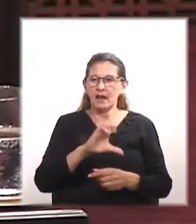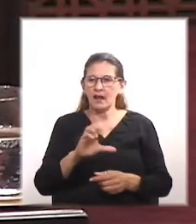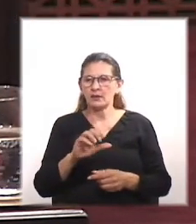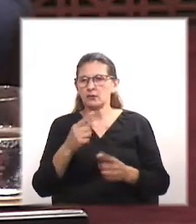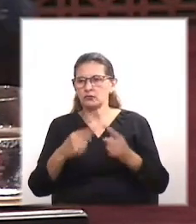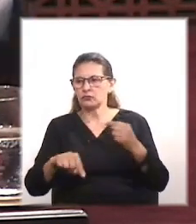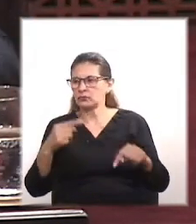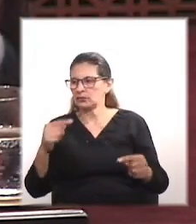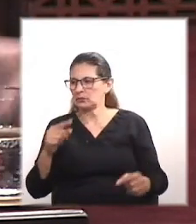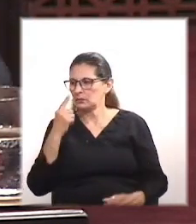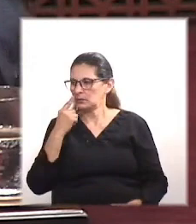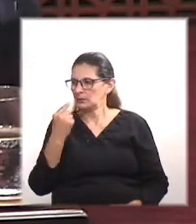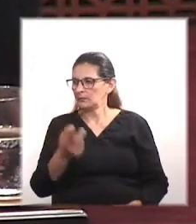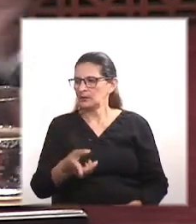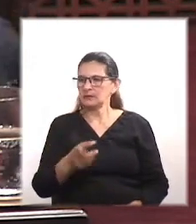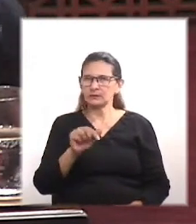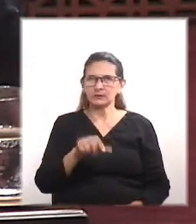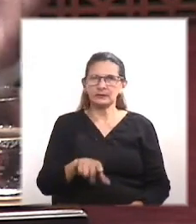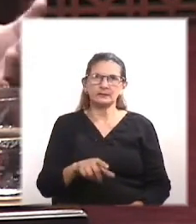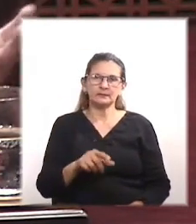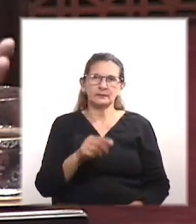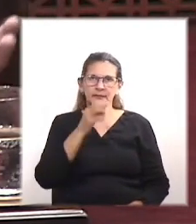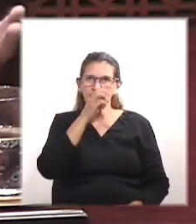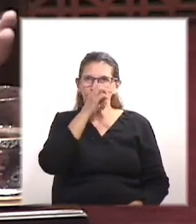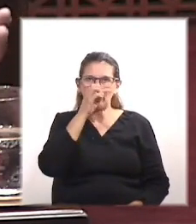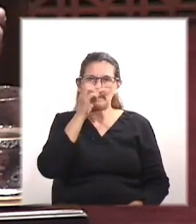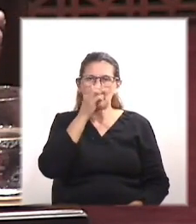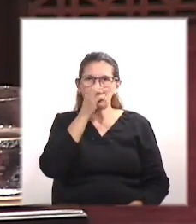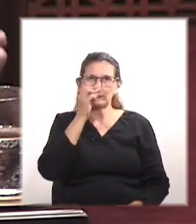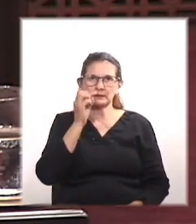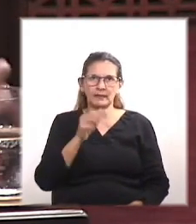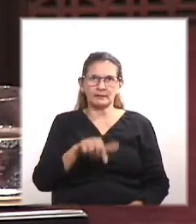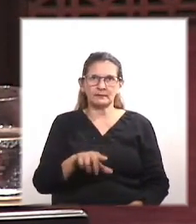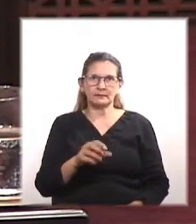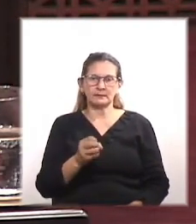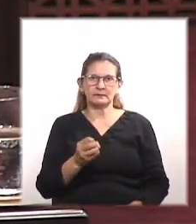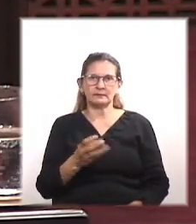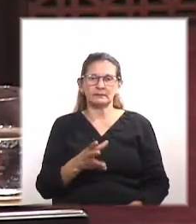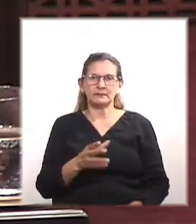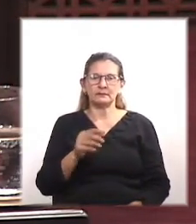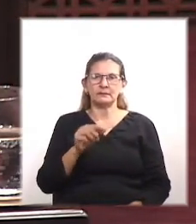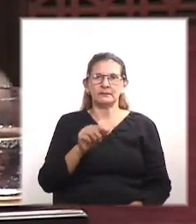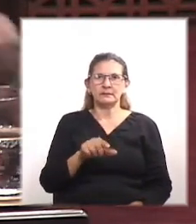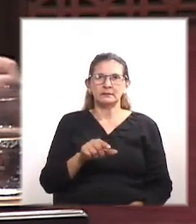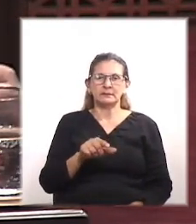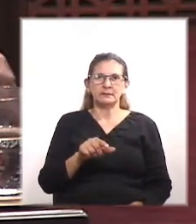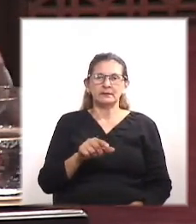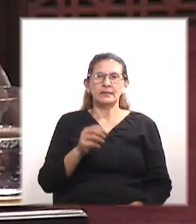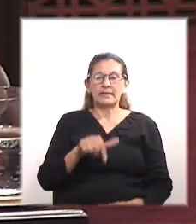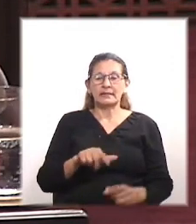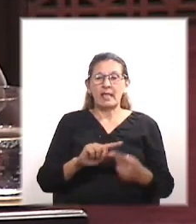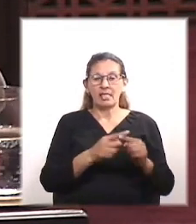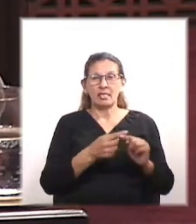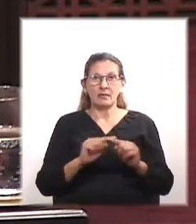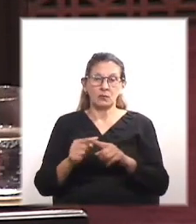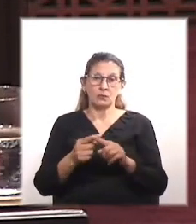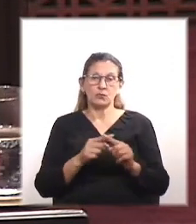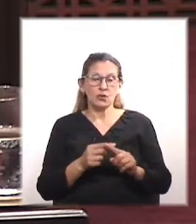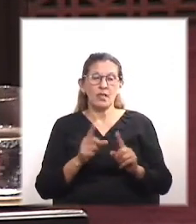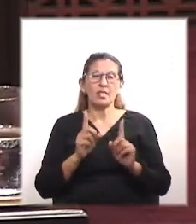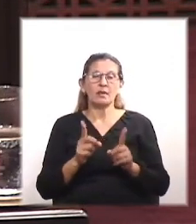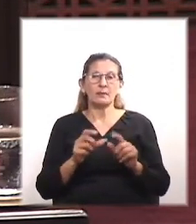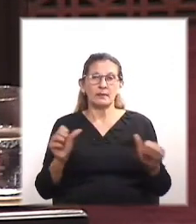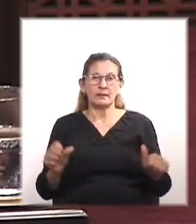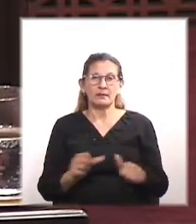lobby de uno, el lobby del otro, hablemos del lobby que querramos. Pero la realidad es que estas discusiones lo que nos tienen que hacer